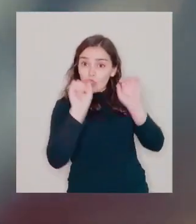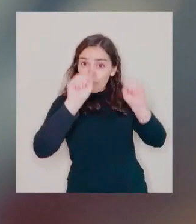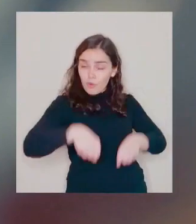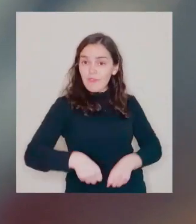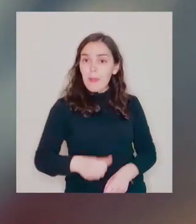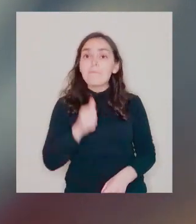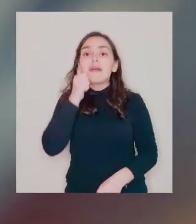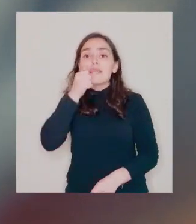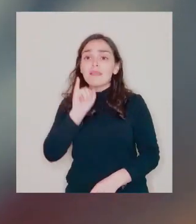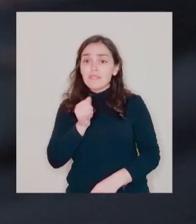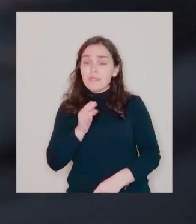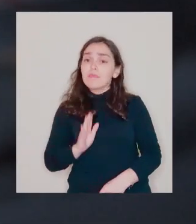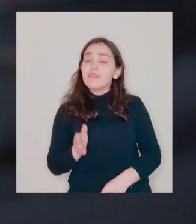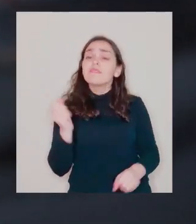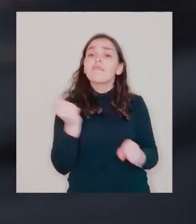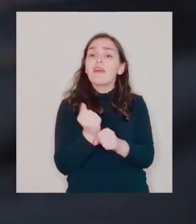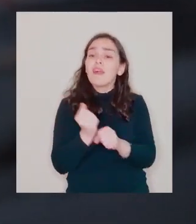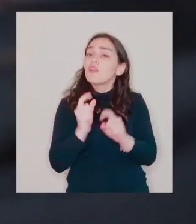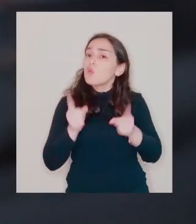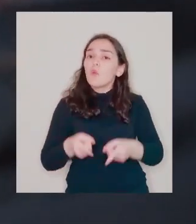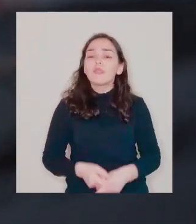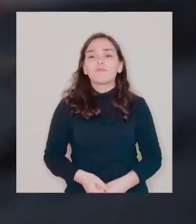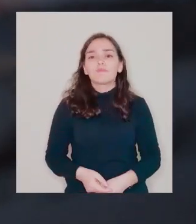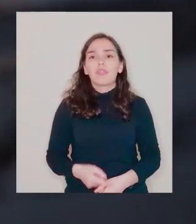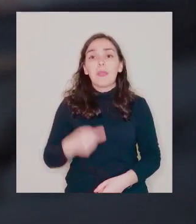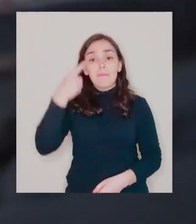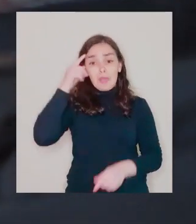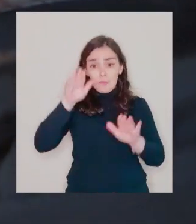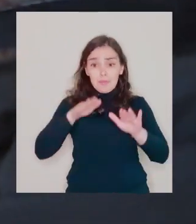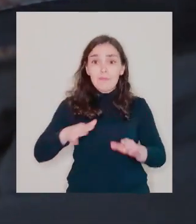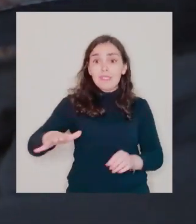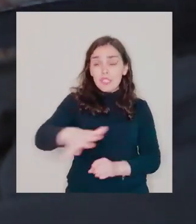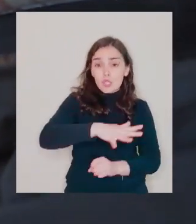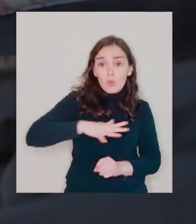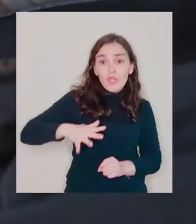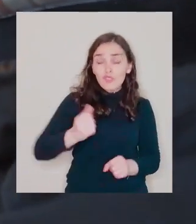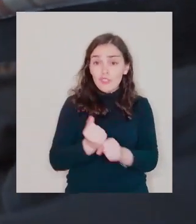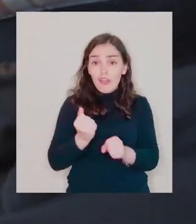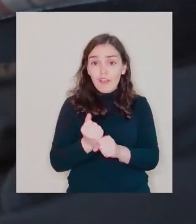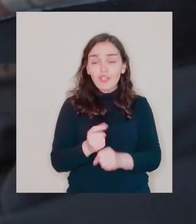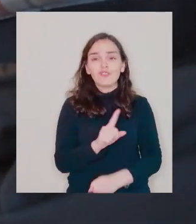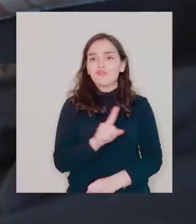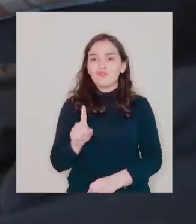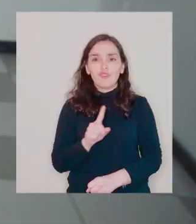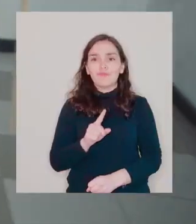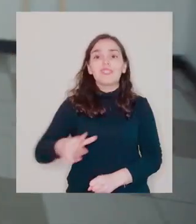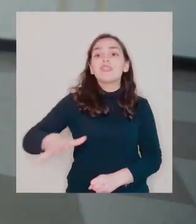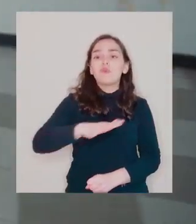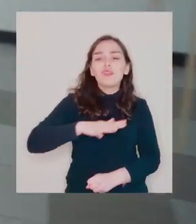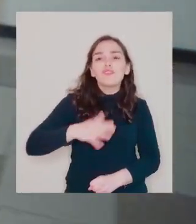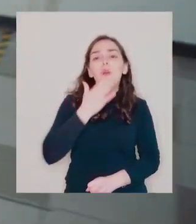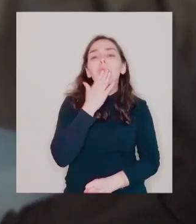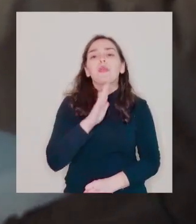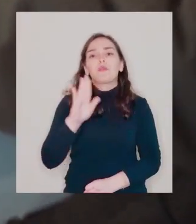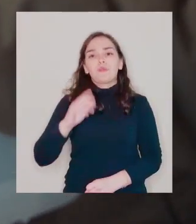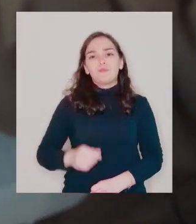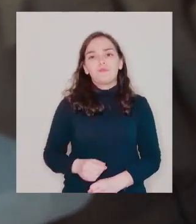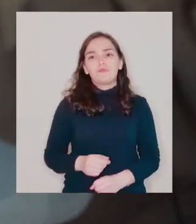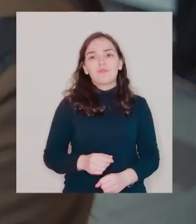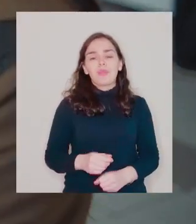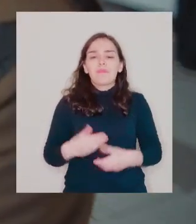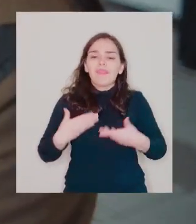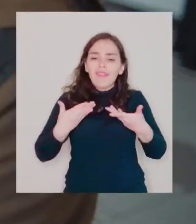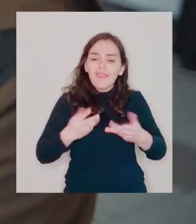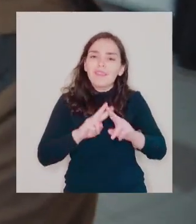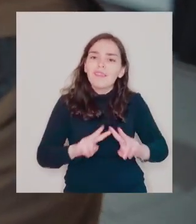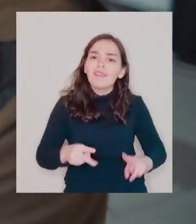Mañana va a trabajar Pero no va a trabajar igual Va a trabajar mejor Por la tranquilidad de